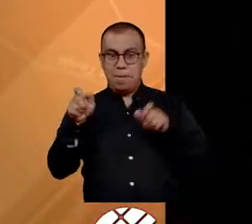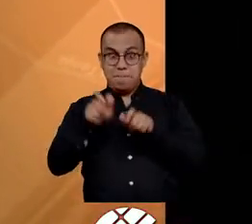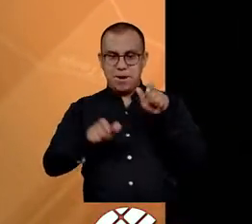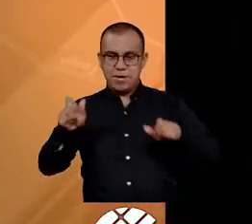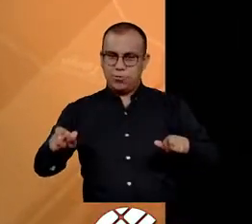ciudadanos.